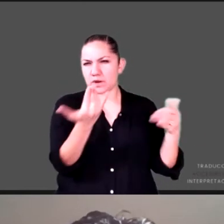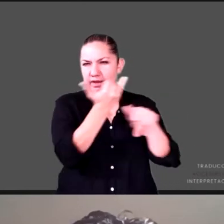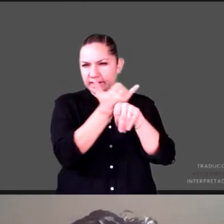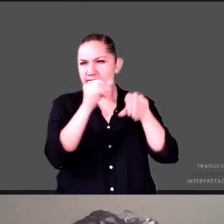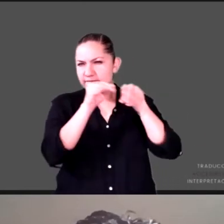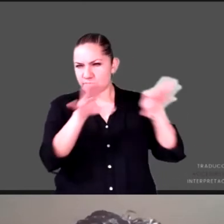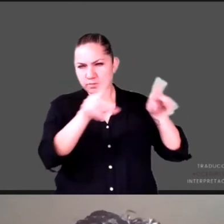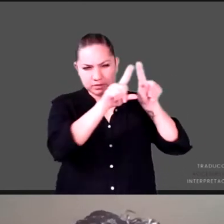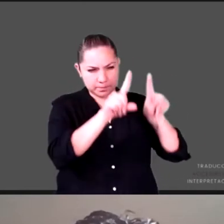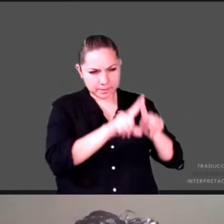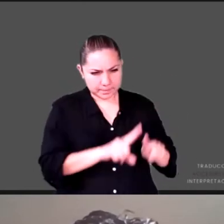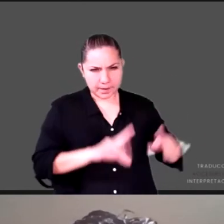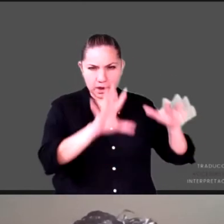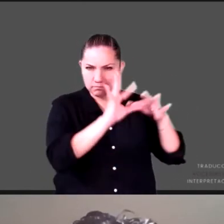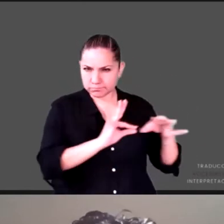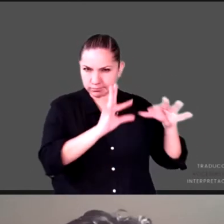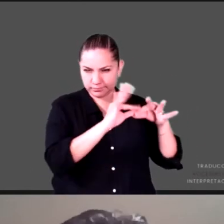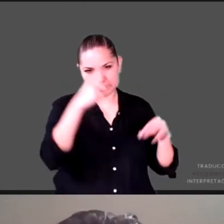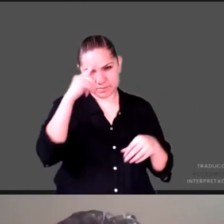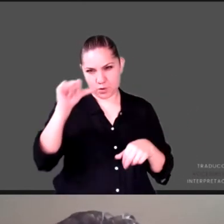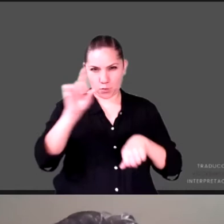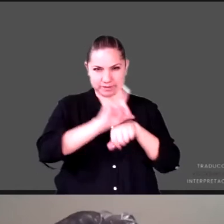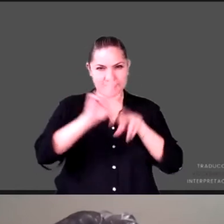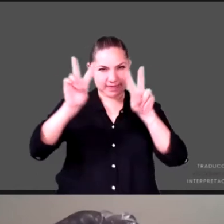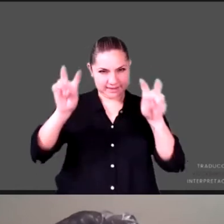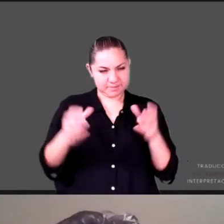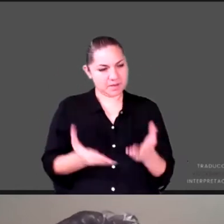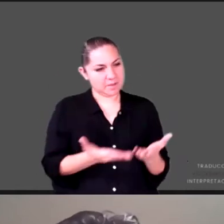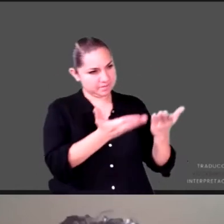abordando hoy. José Nabor Cruz Marcelo, adelante.